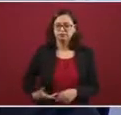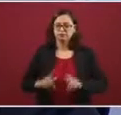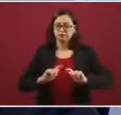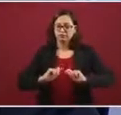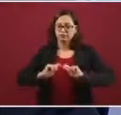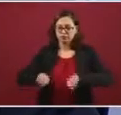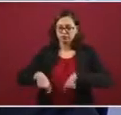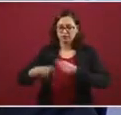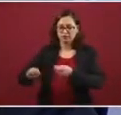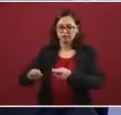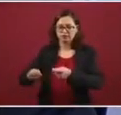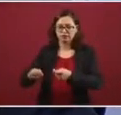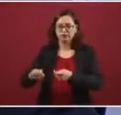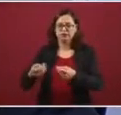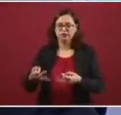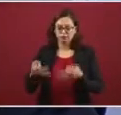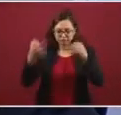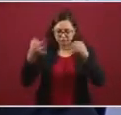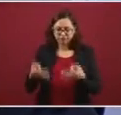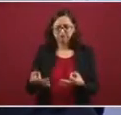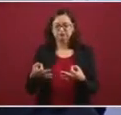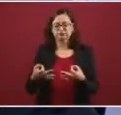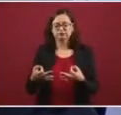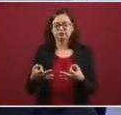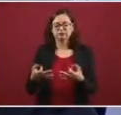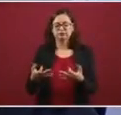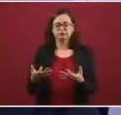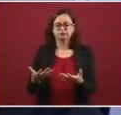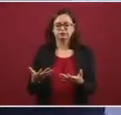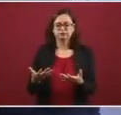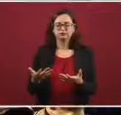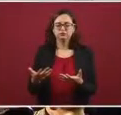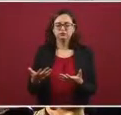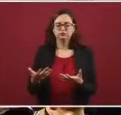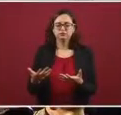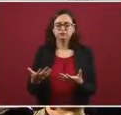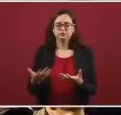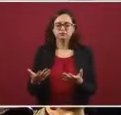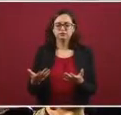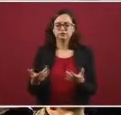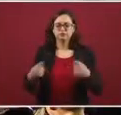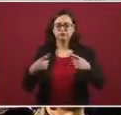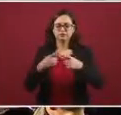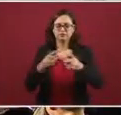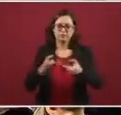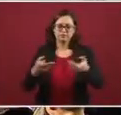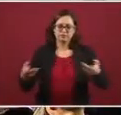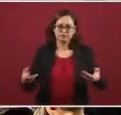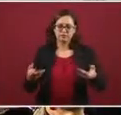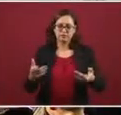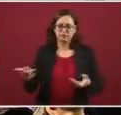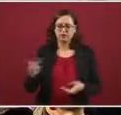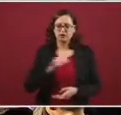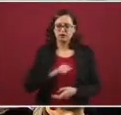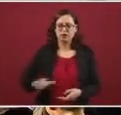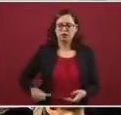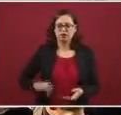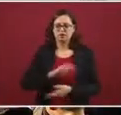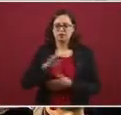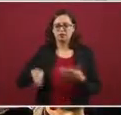la formalización y la entrega de dicho predio a la alcaldesa de Noacalpan.